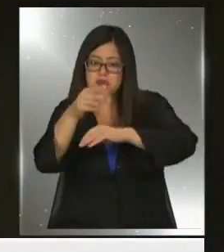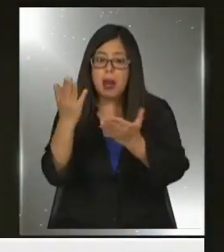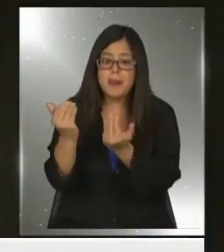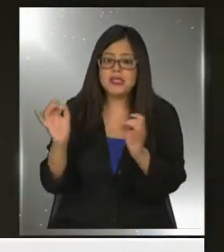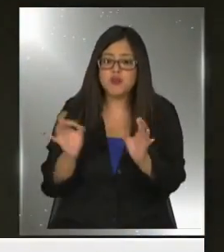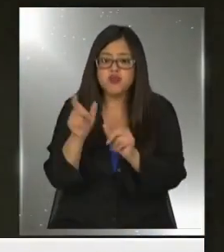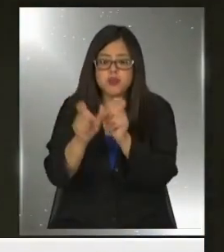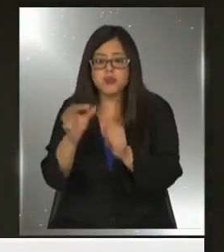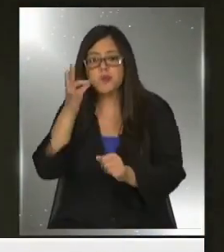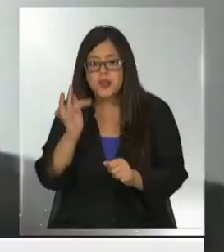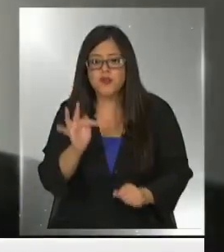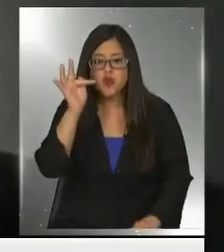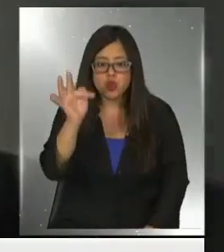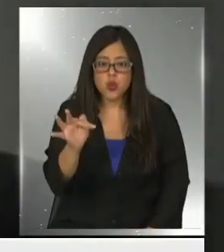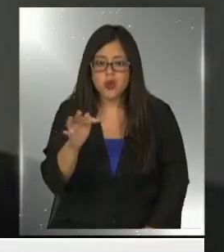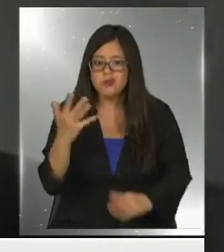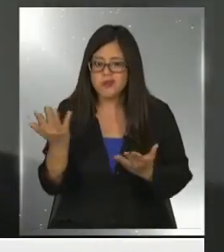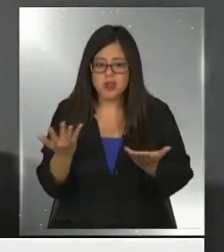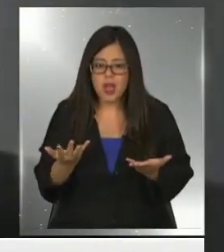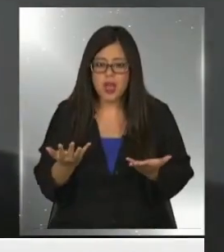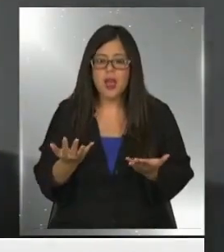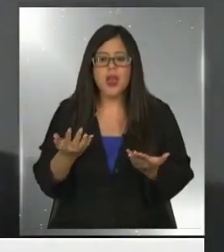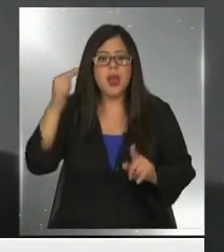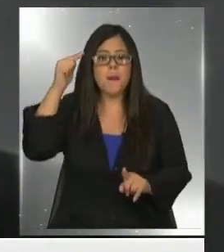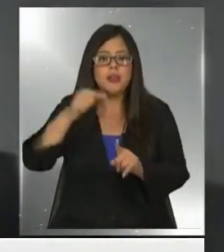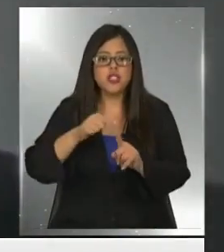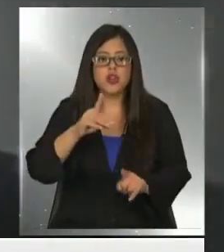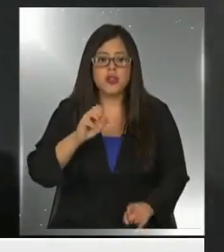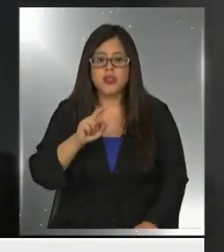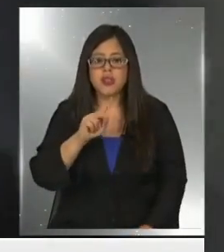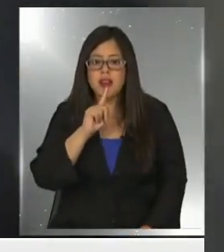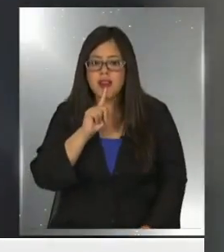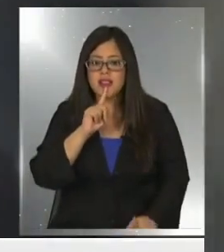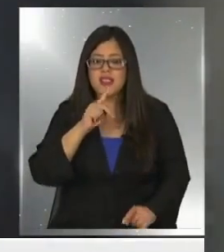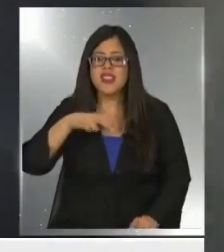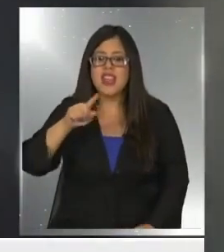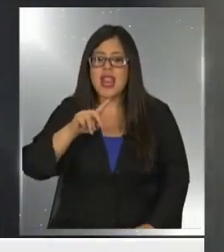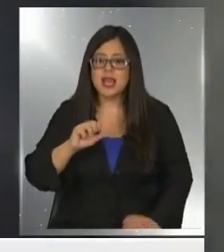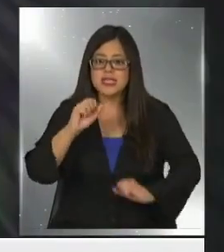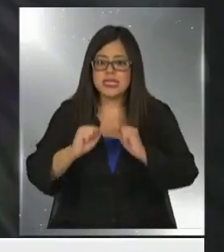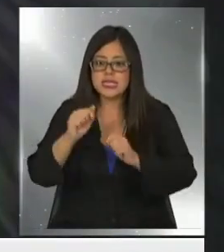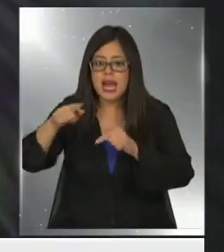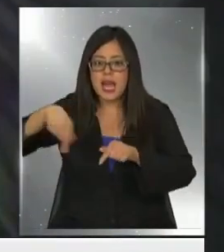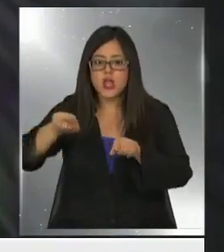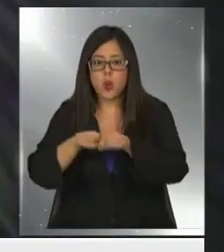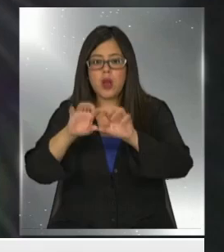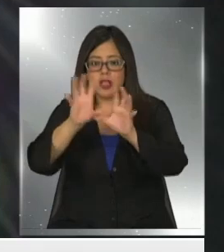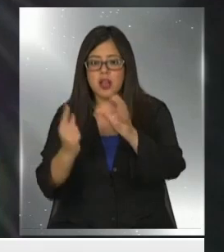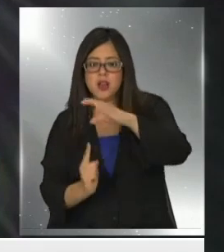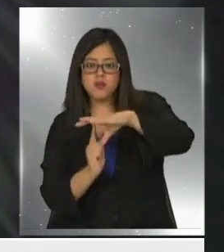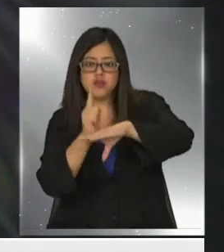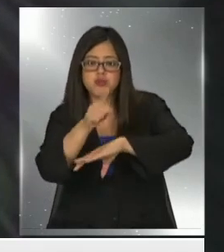quizás de la humanidad para el futuro. ¿De qué estamos hablando? De la misión DART de la NASA que durante esta madrugada partió en un cohete Falcon